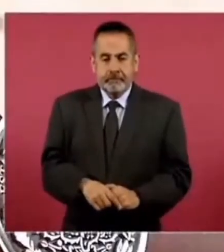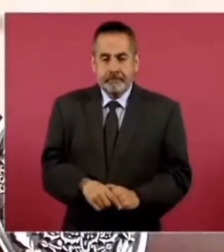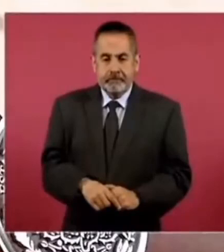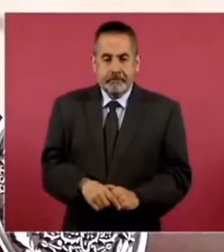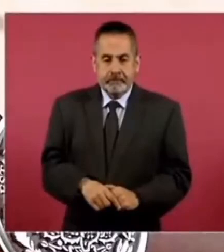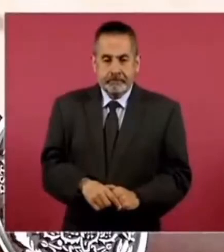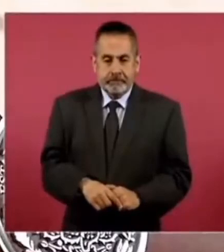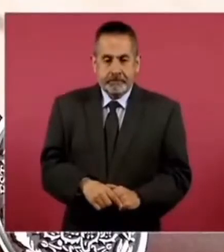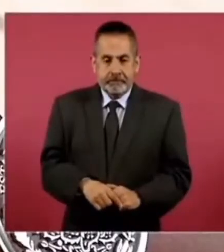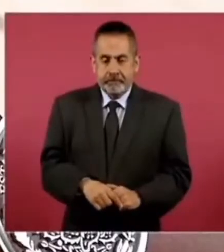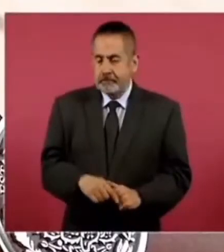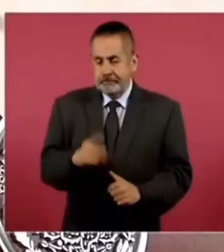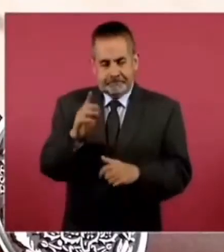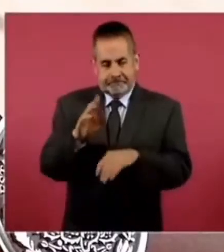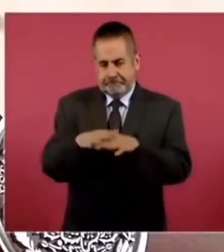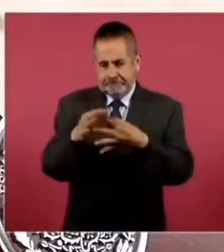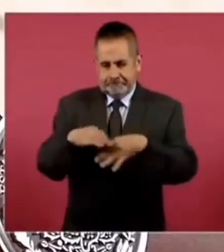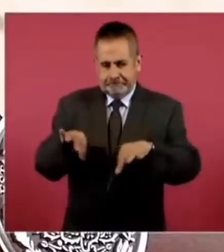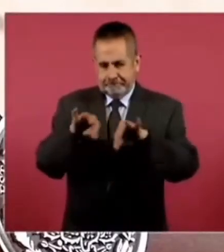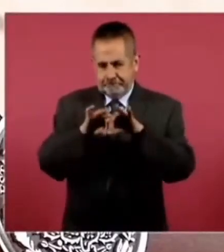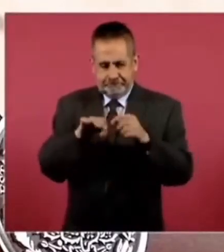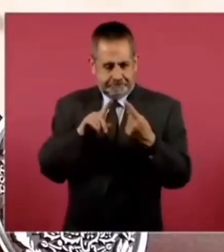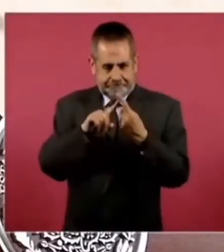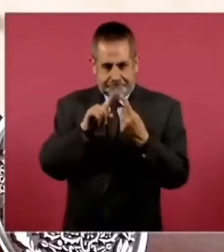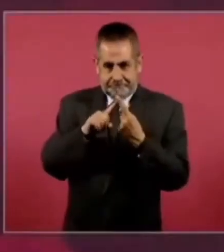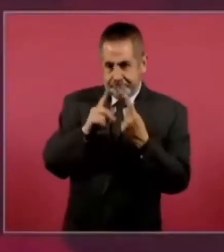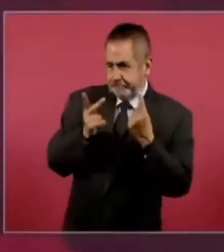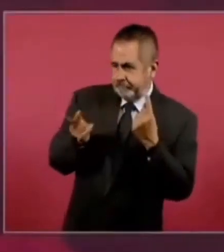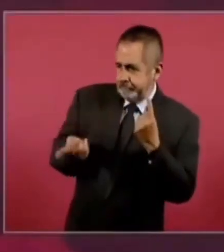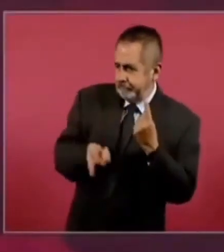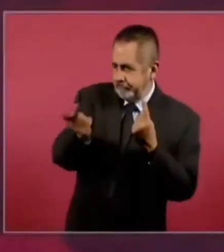Más importante de todas las preguntas.